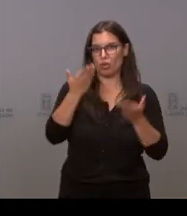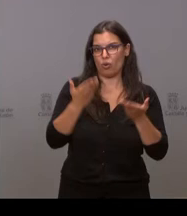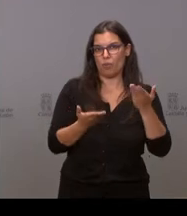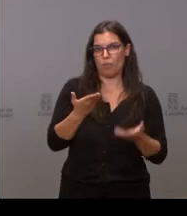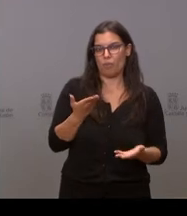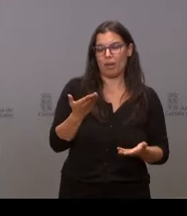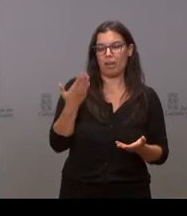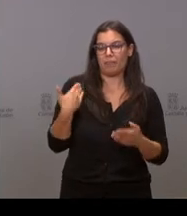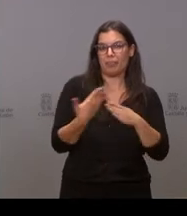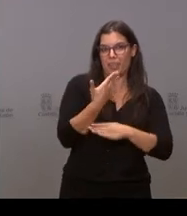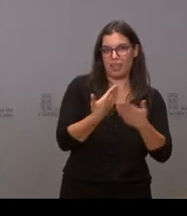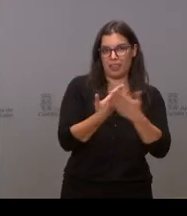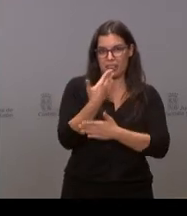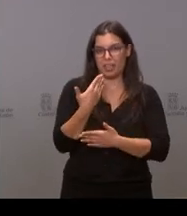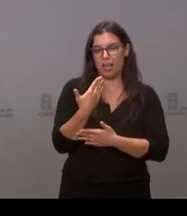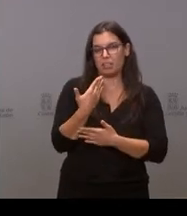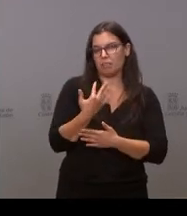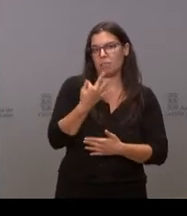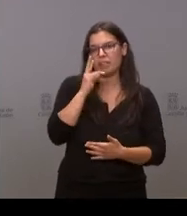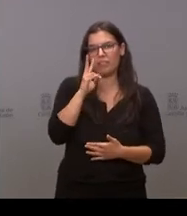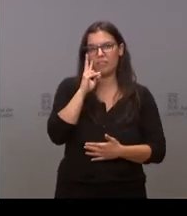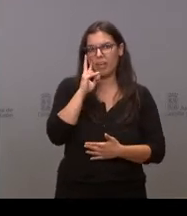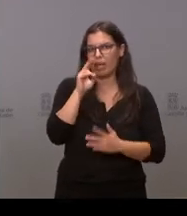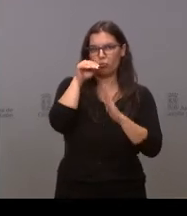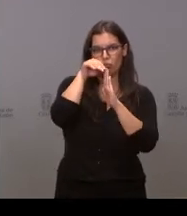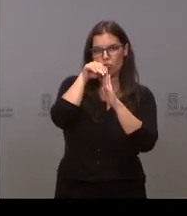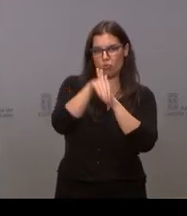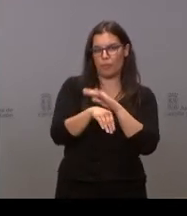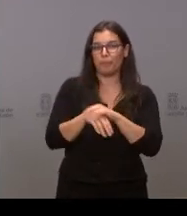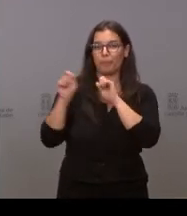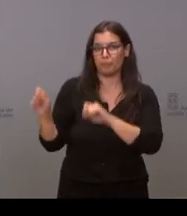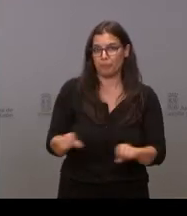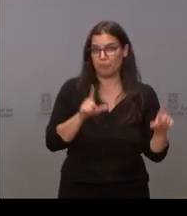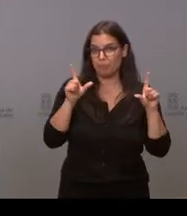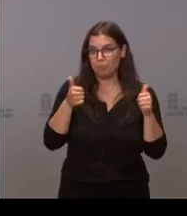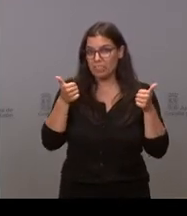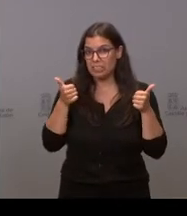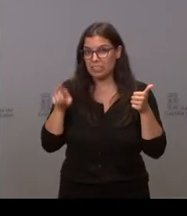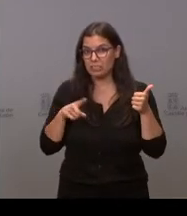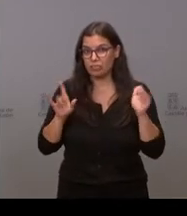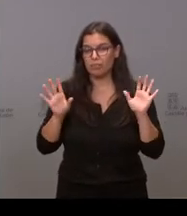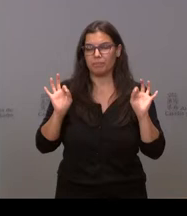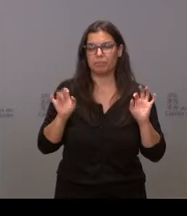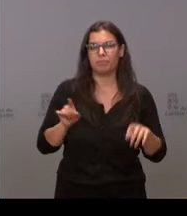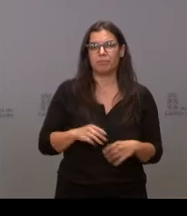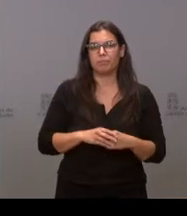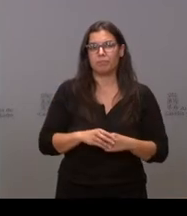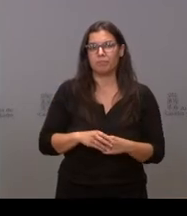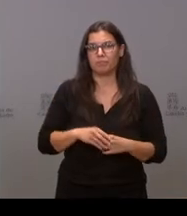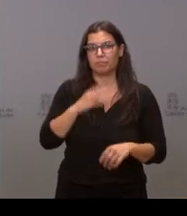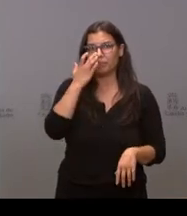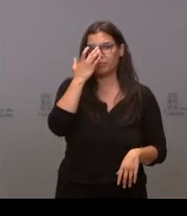los días previos y de manera, además, continuada. Pasa a la siguiente diapositiva. ¿Tenemos más? ¿No tenemos más?